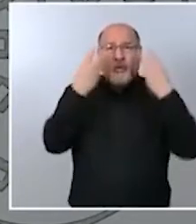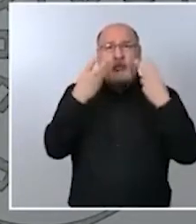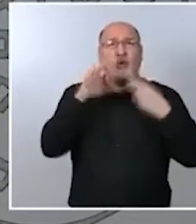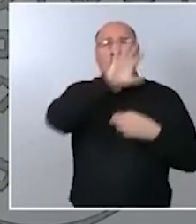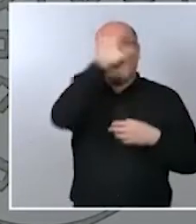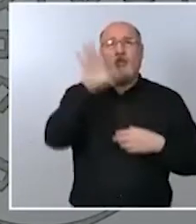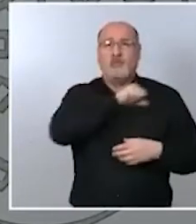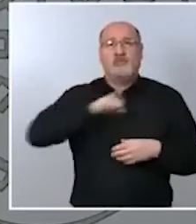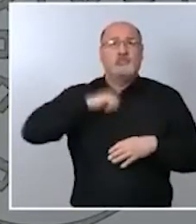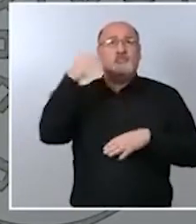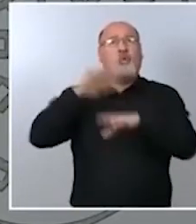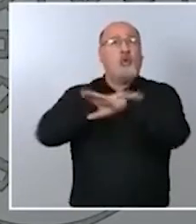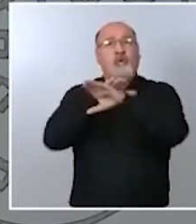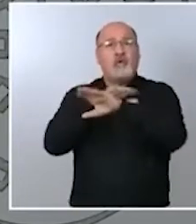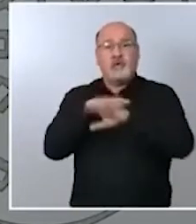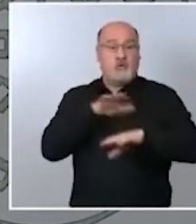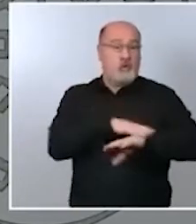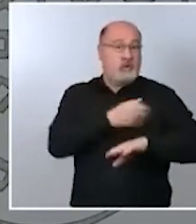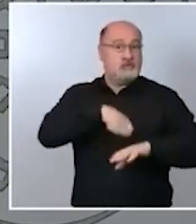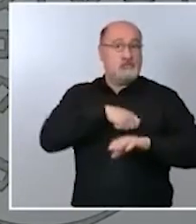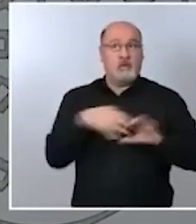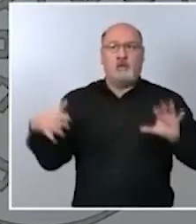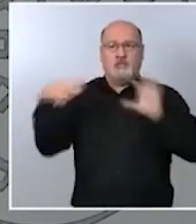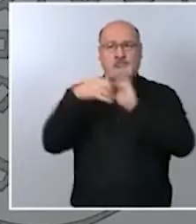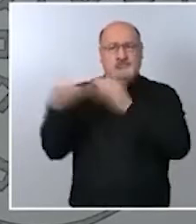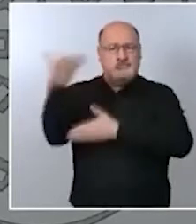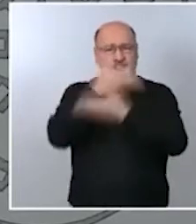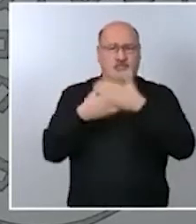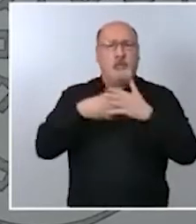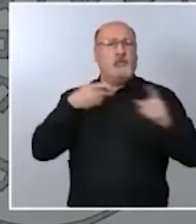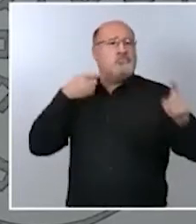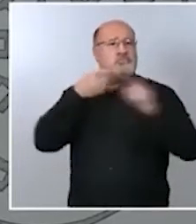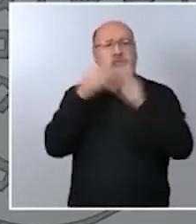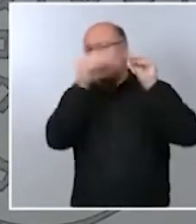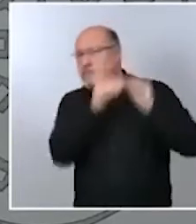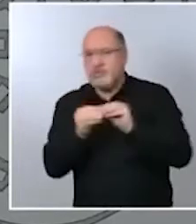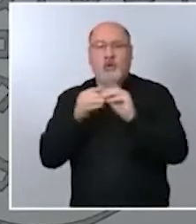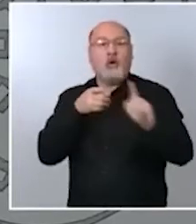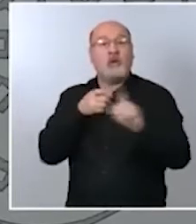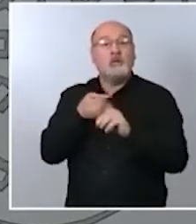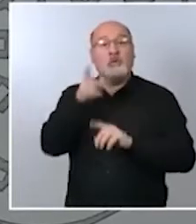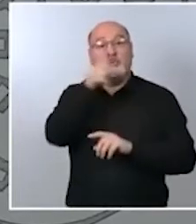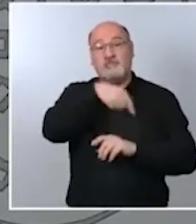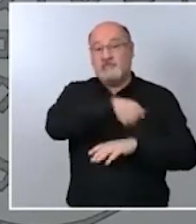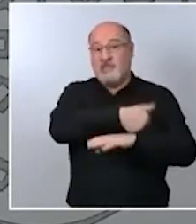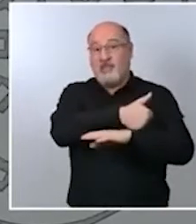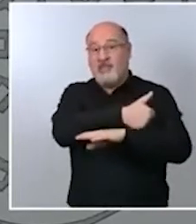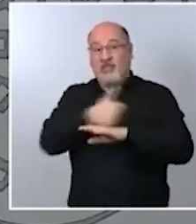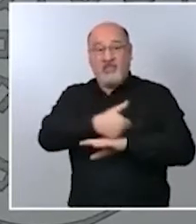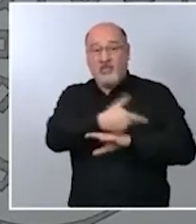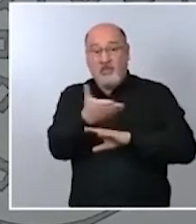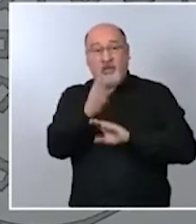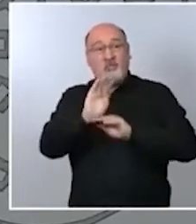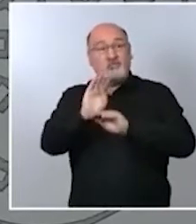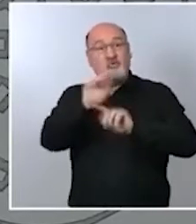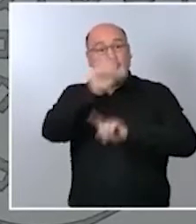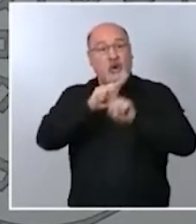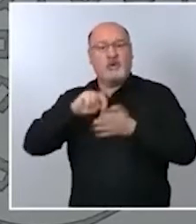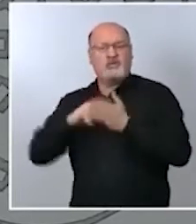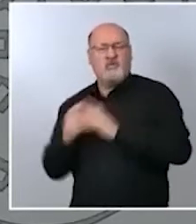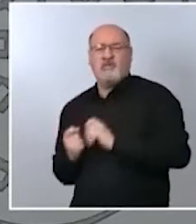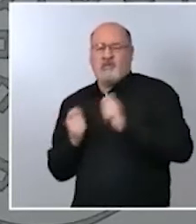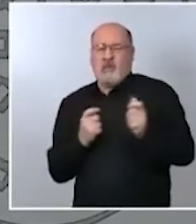los problemas de los ciudadanos que para ello nos eligen que es de lo que se trata las administraciones tenemos que tener la capacidad